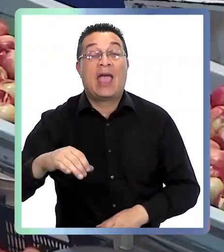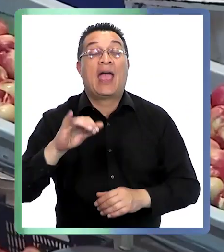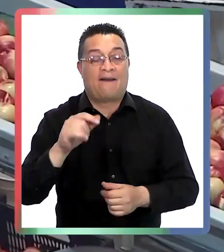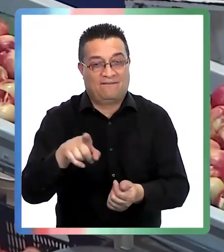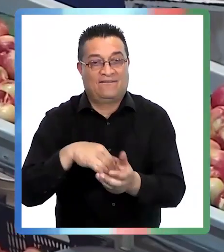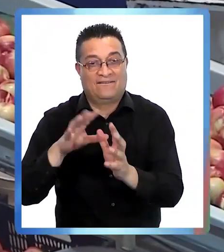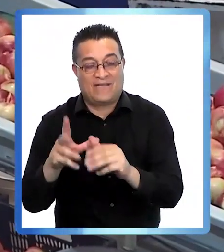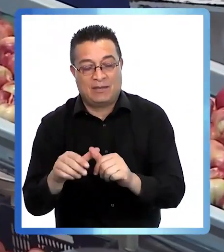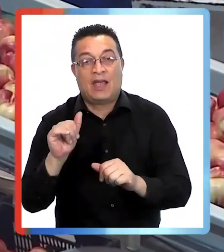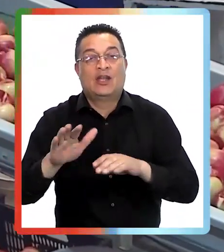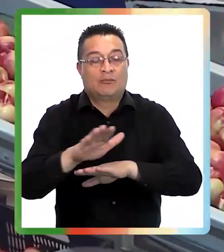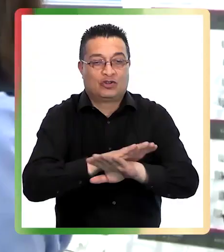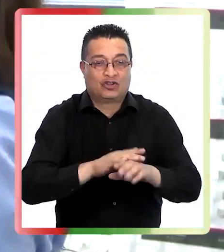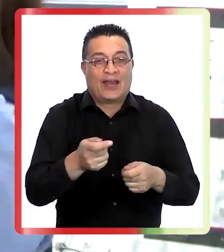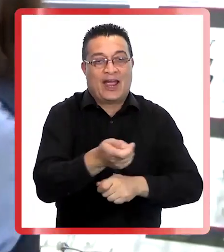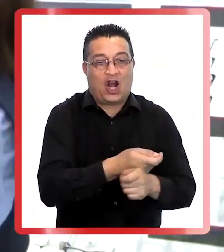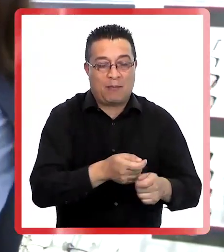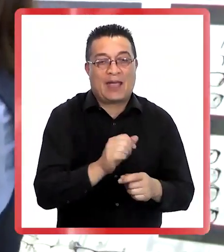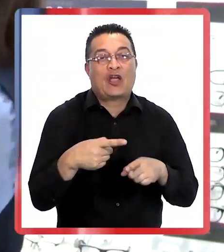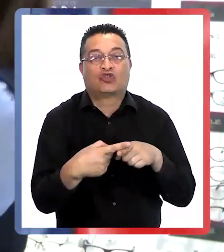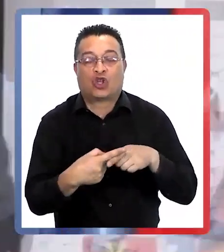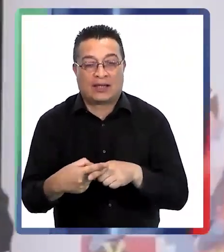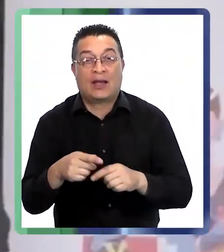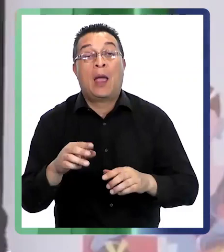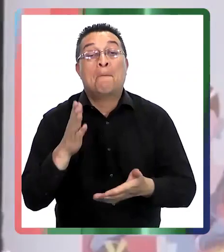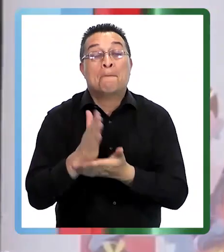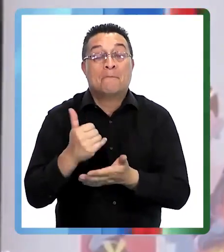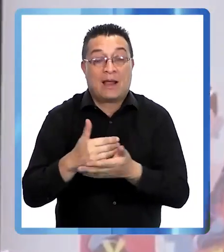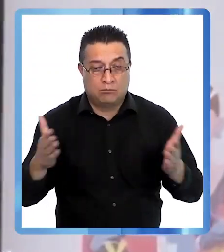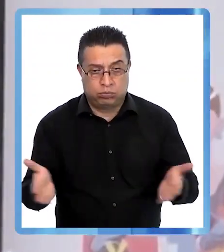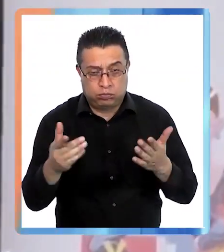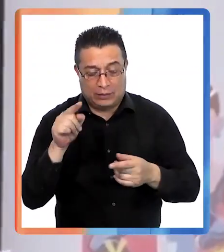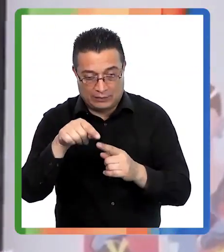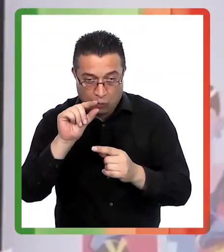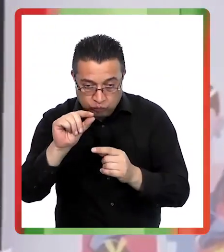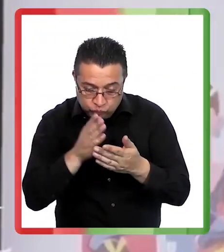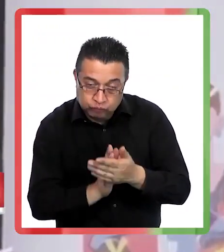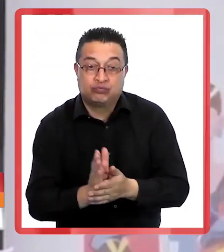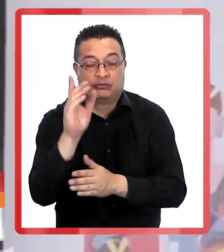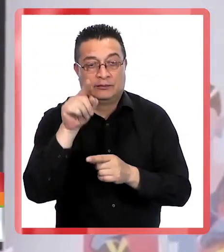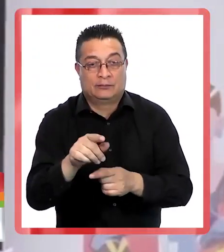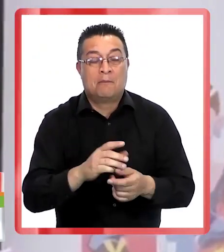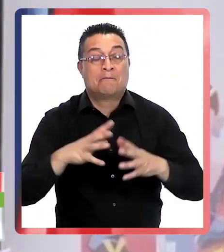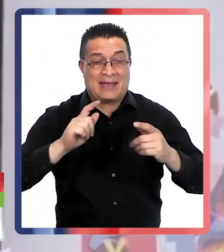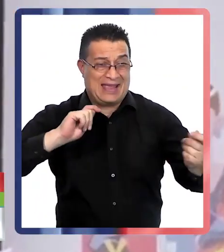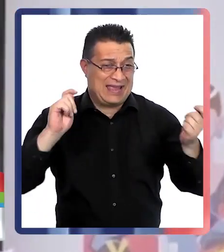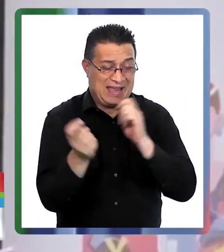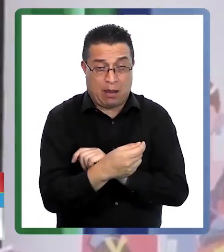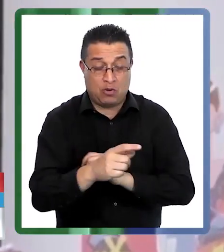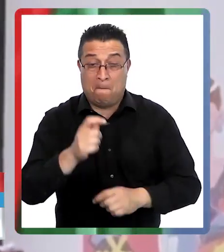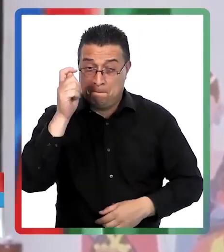económica y social. Este plan de recuperación es un punto de partida. Los grandes cambios no se logran de la noche a la mañana y para que